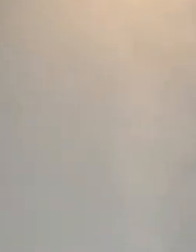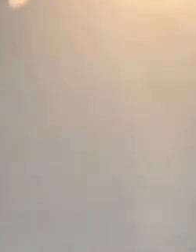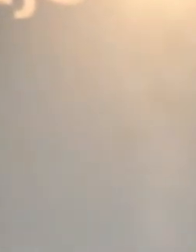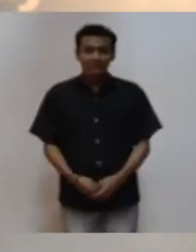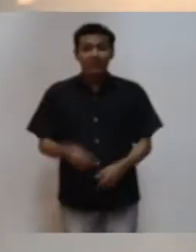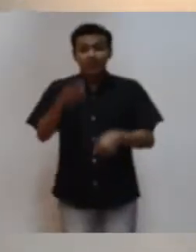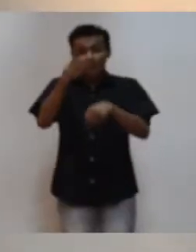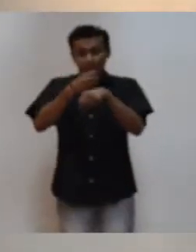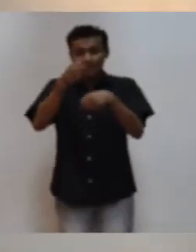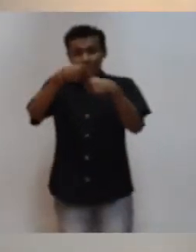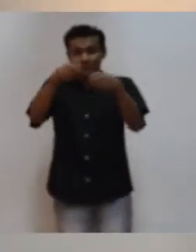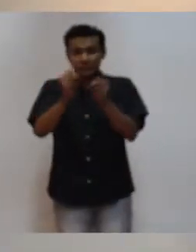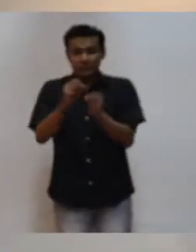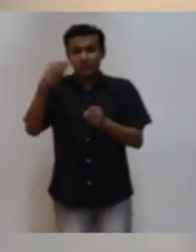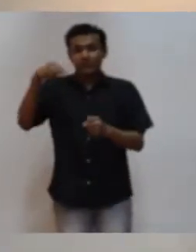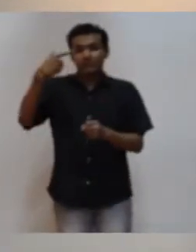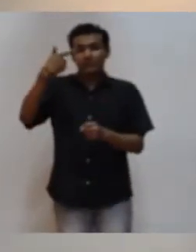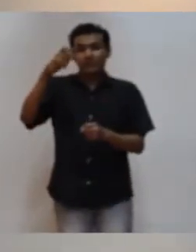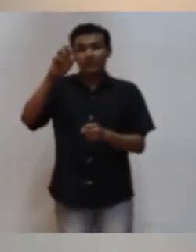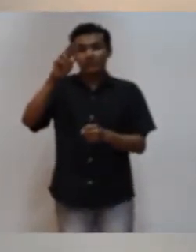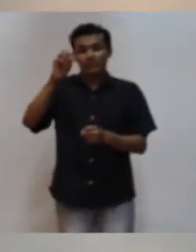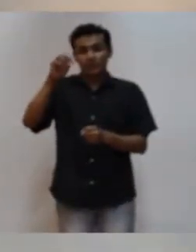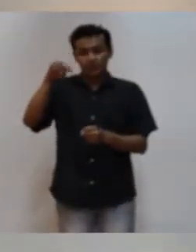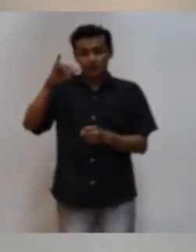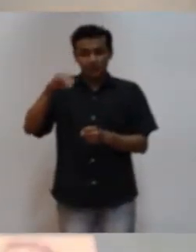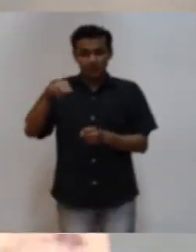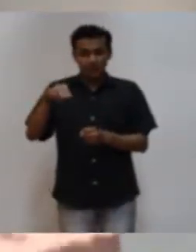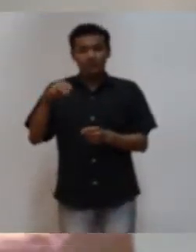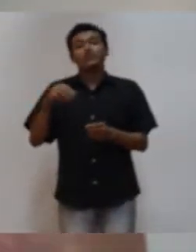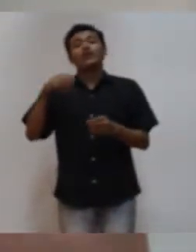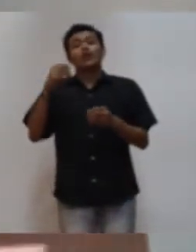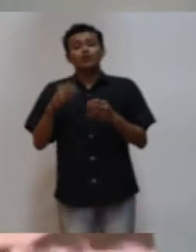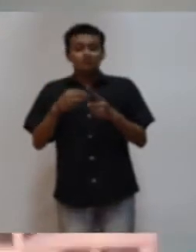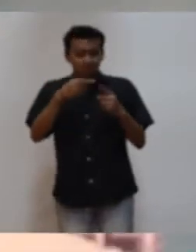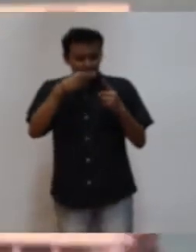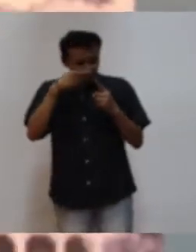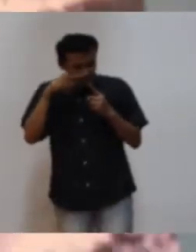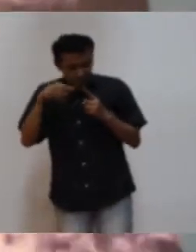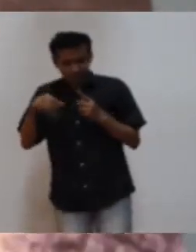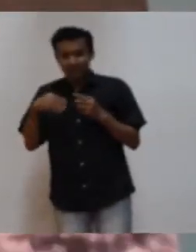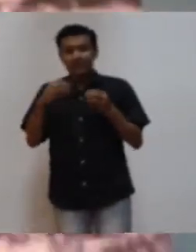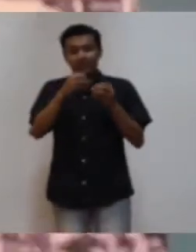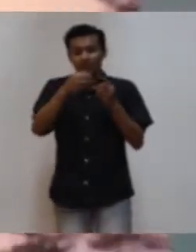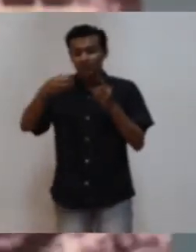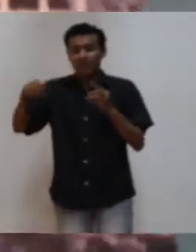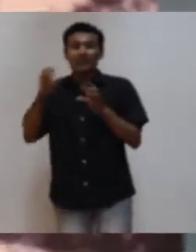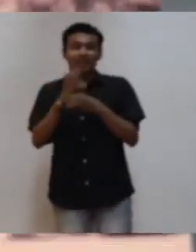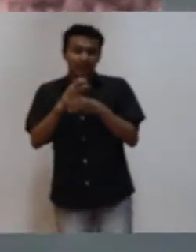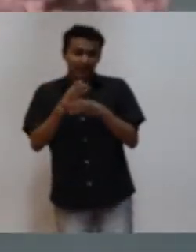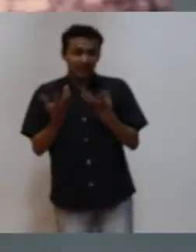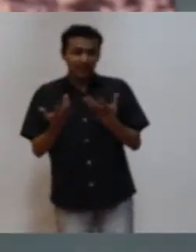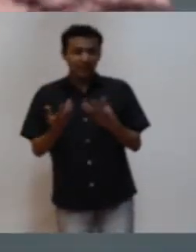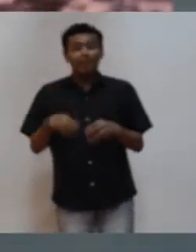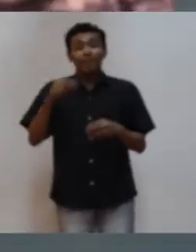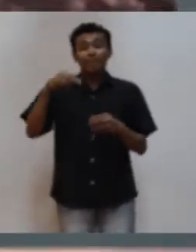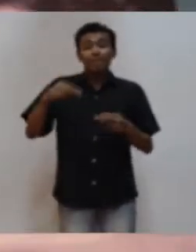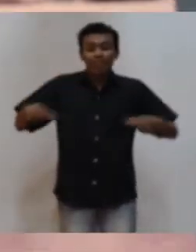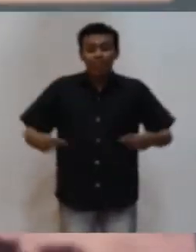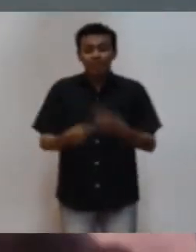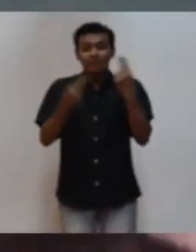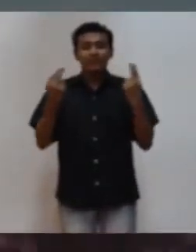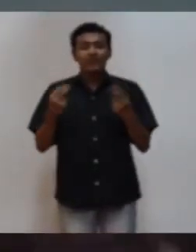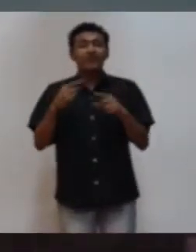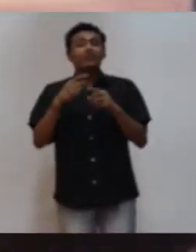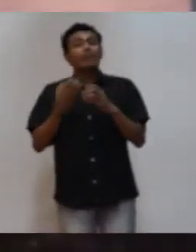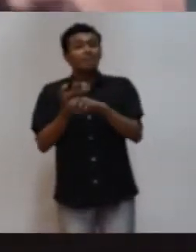Sala 1. Jerónimo Manquinelli. Aquí conoceremos el origen del café. El café tiene su origen en